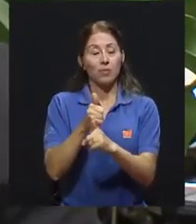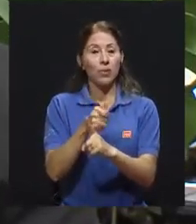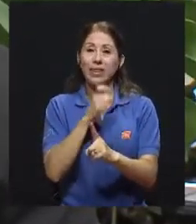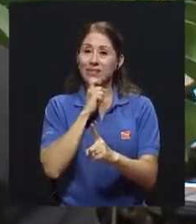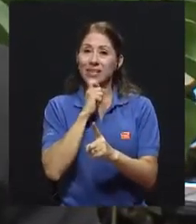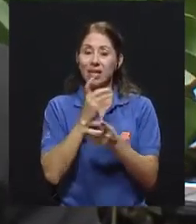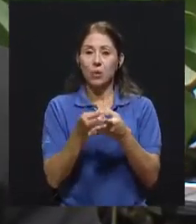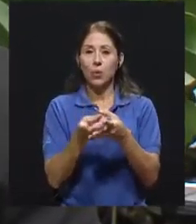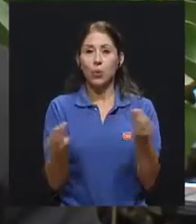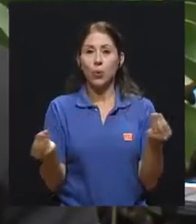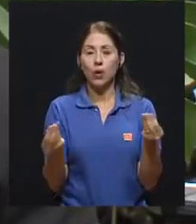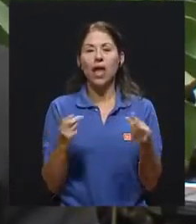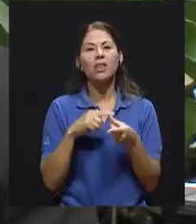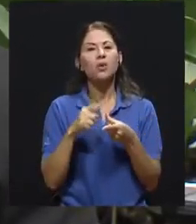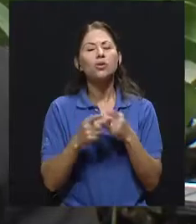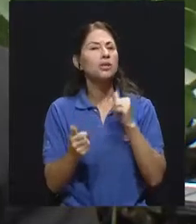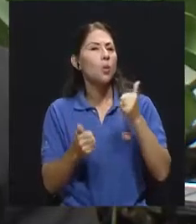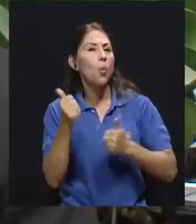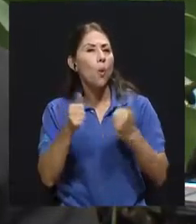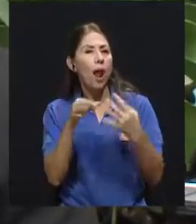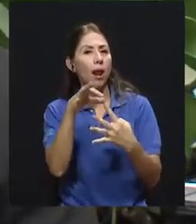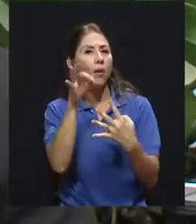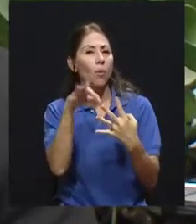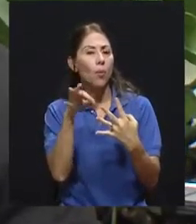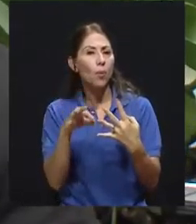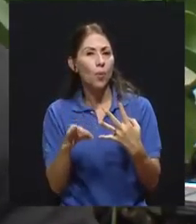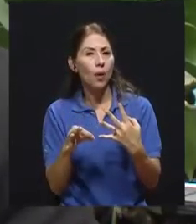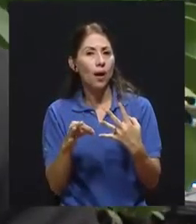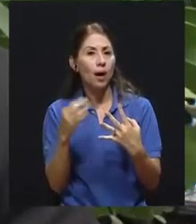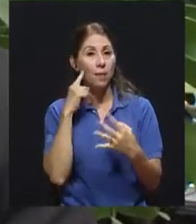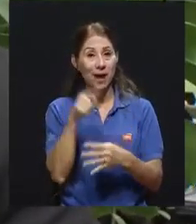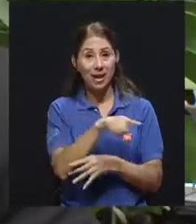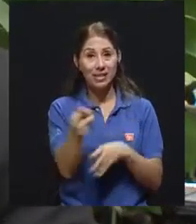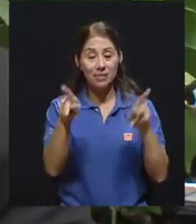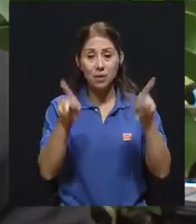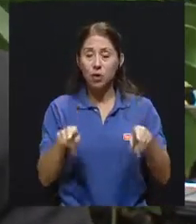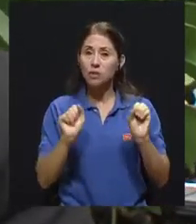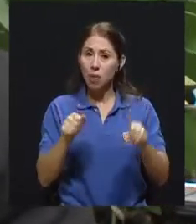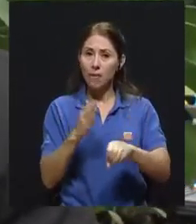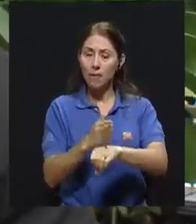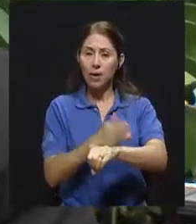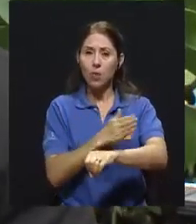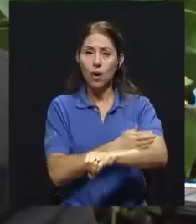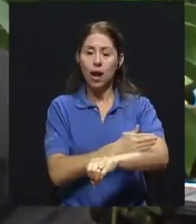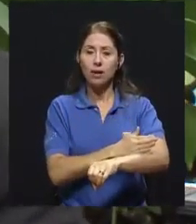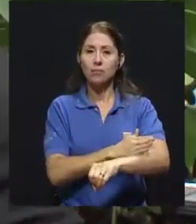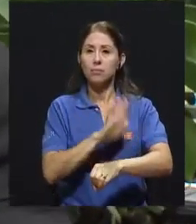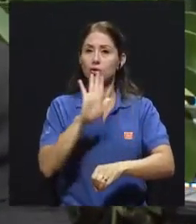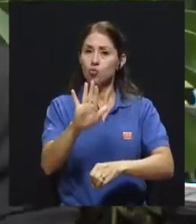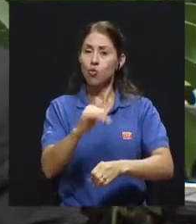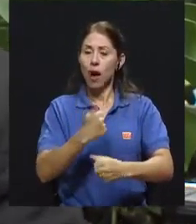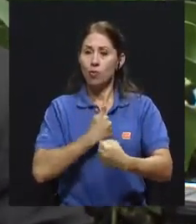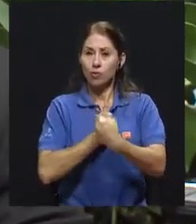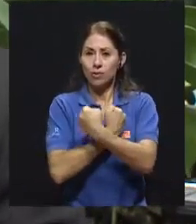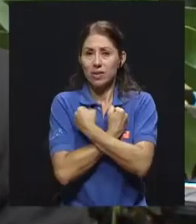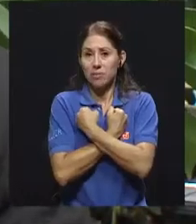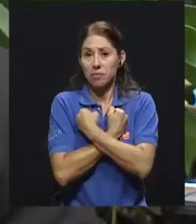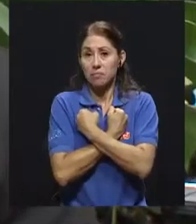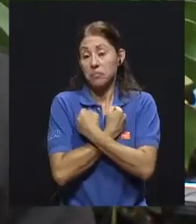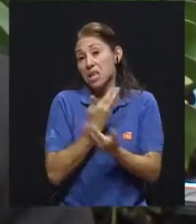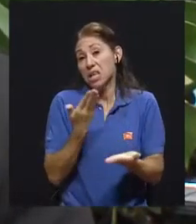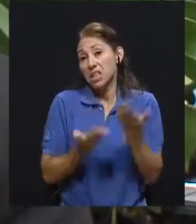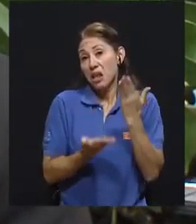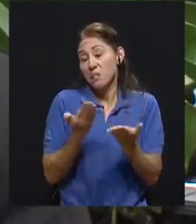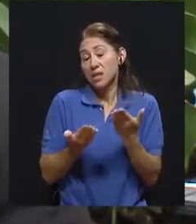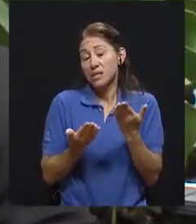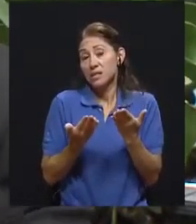encontrar como alternativas para este tipo de personas para tratar de mejorar esos aspectos de autoestima y que de pronto les pueda servir